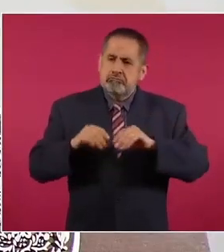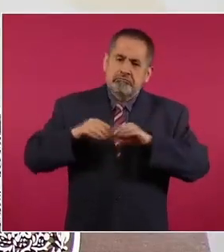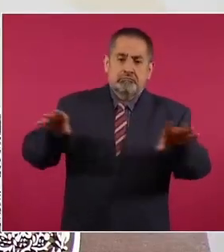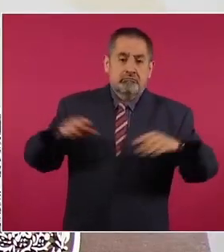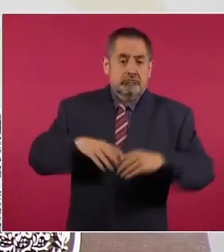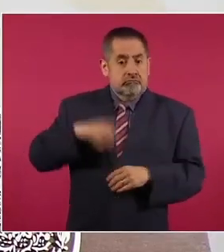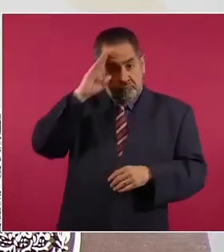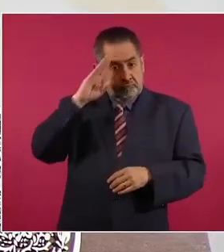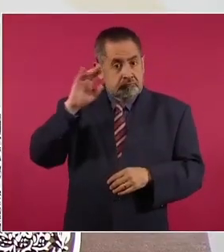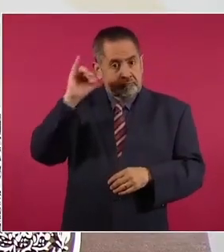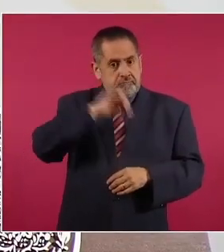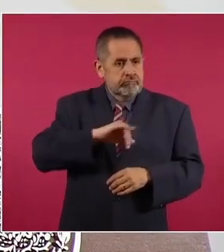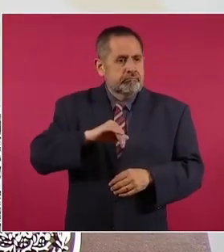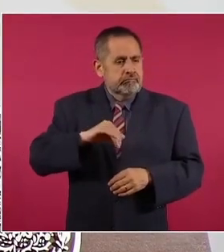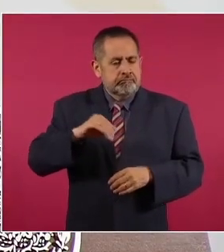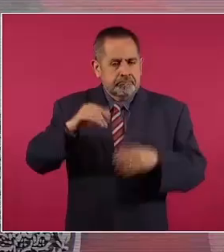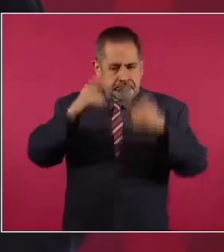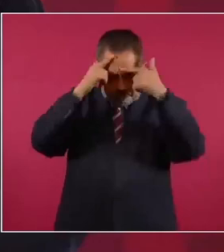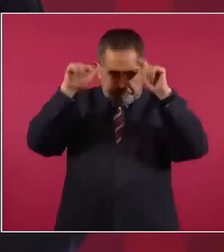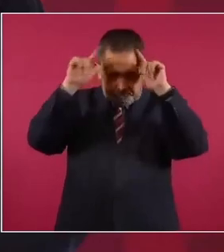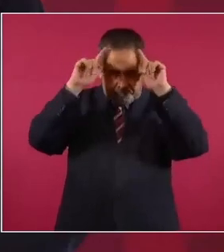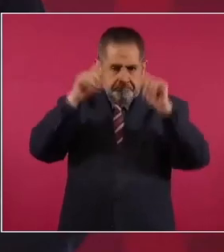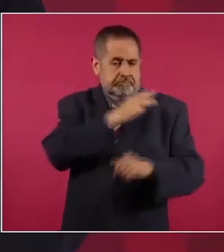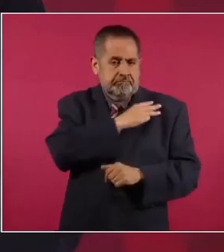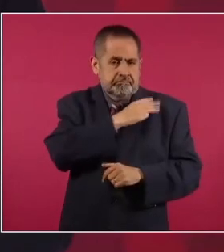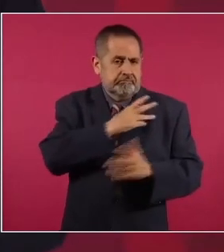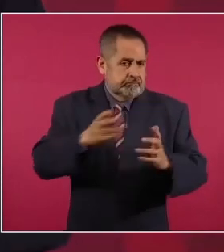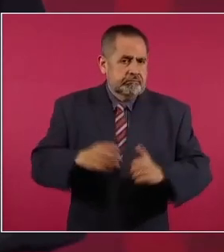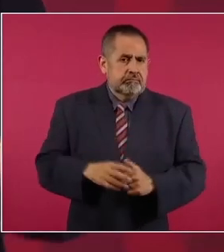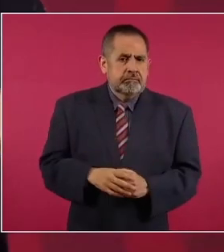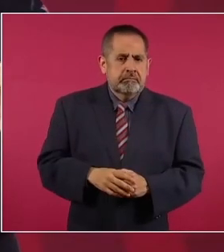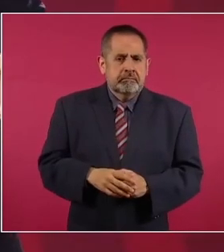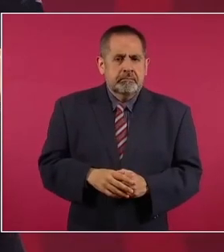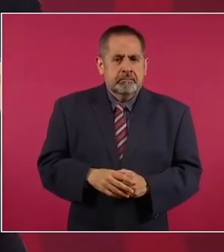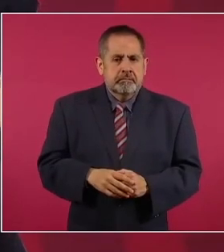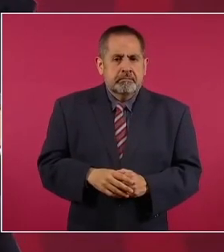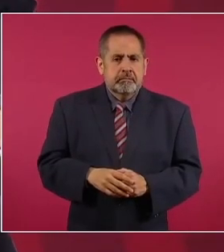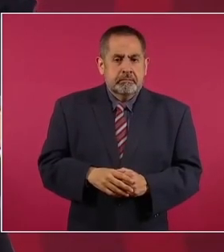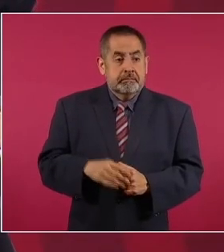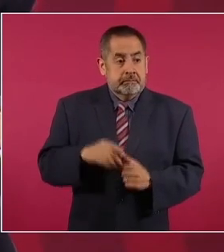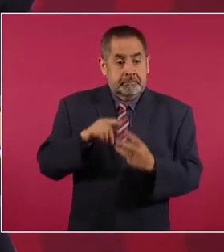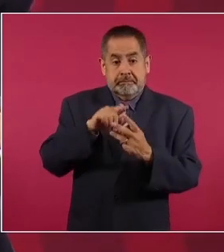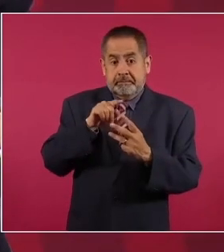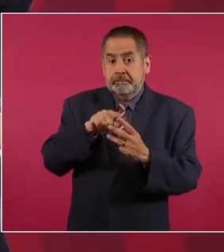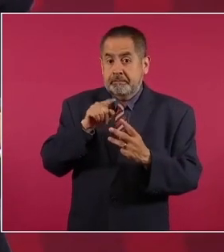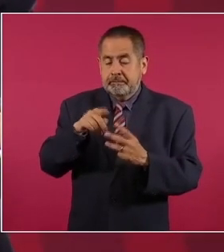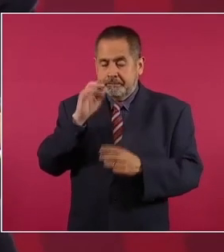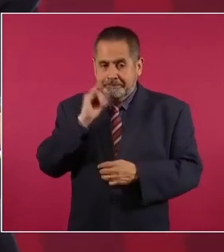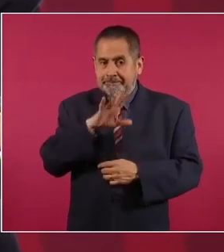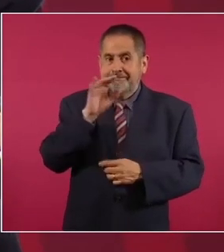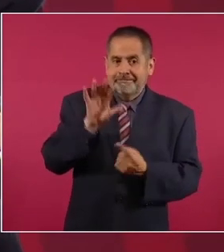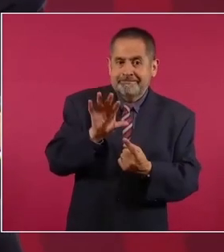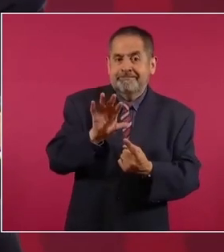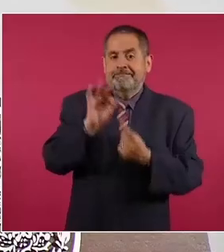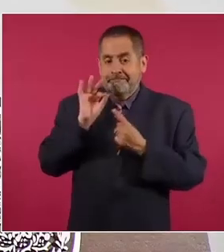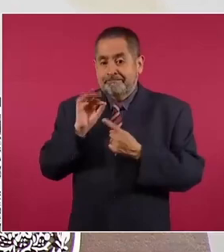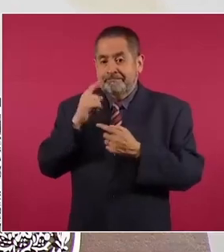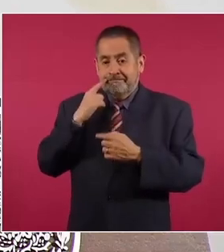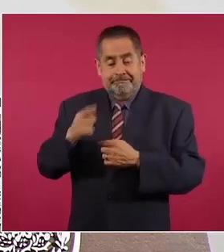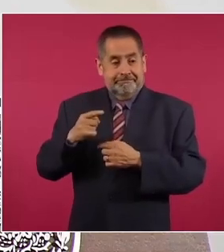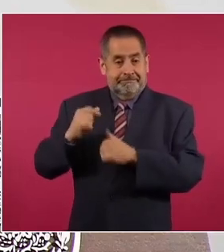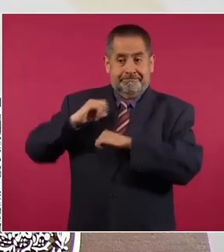un admirante que hasta lo tuve en la terna después,